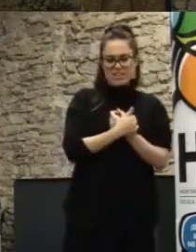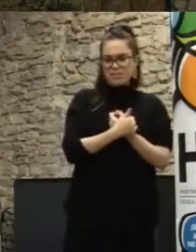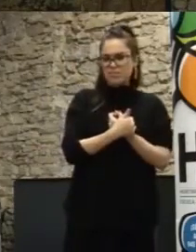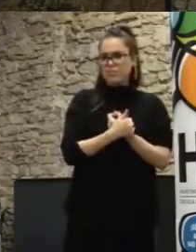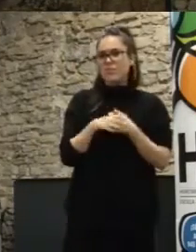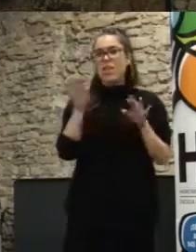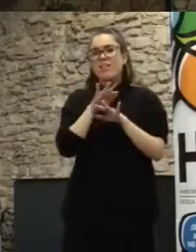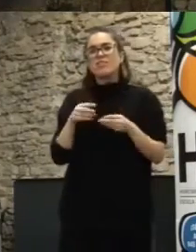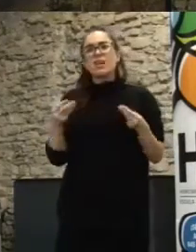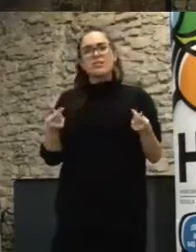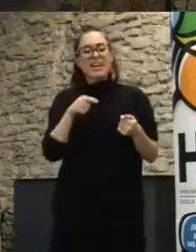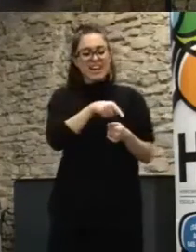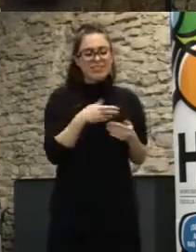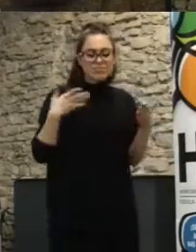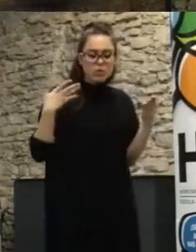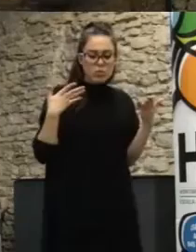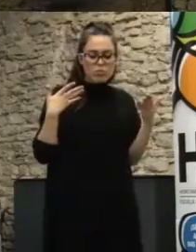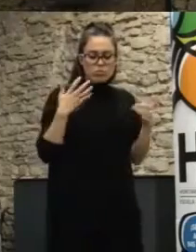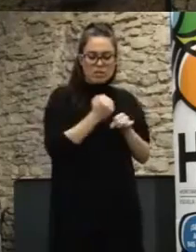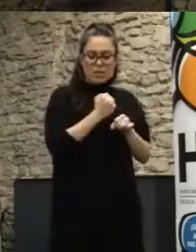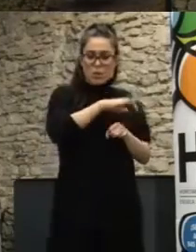enfoque de innovación y de cambio